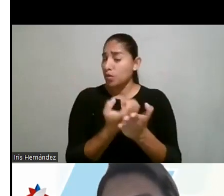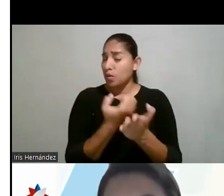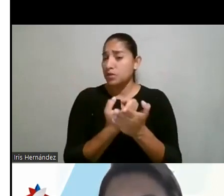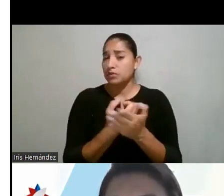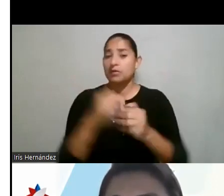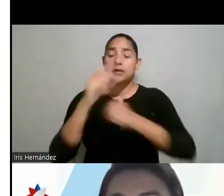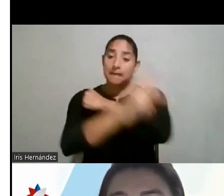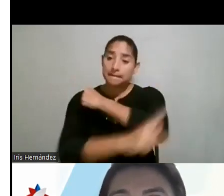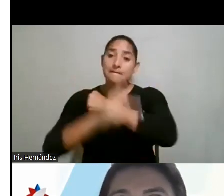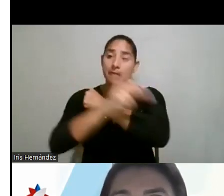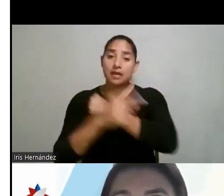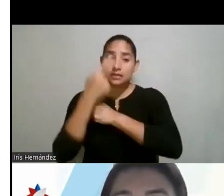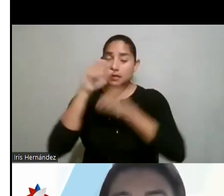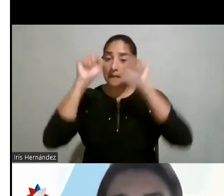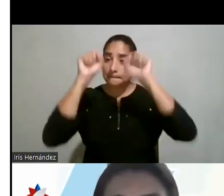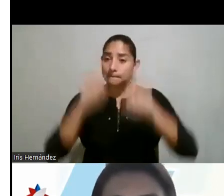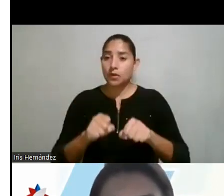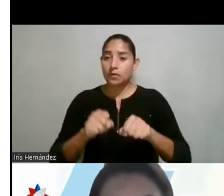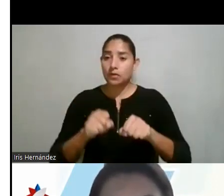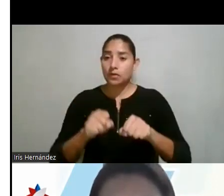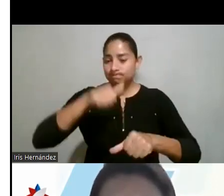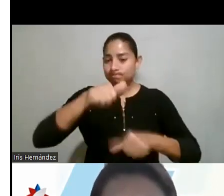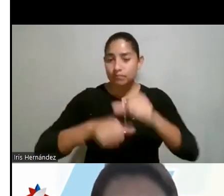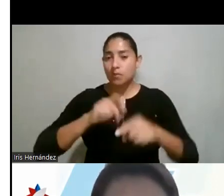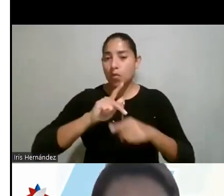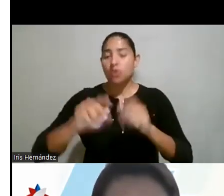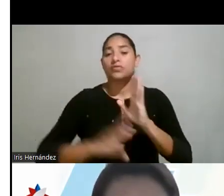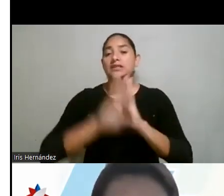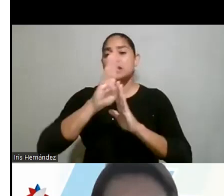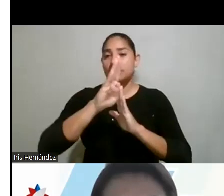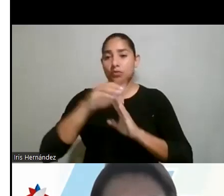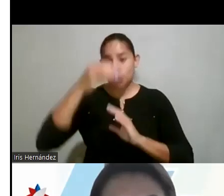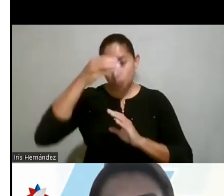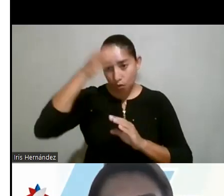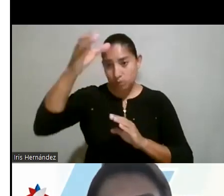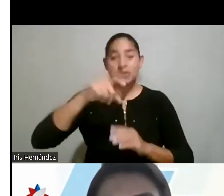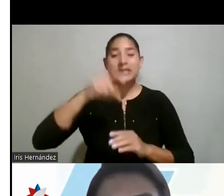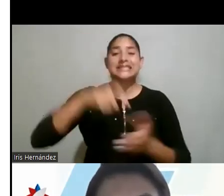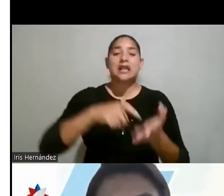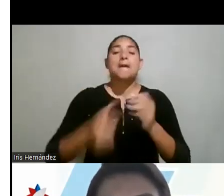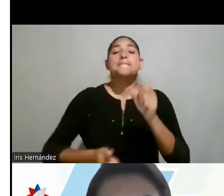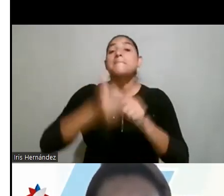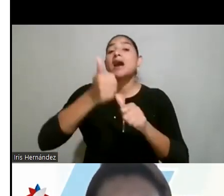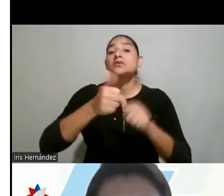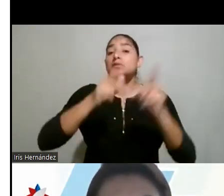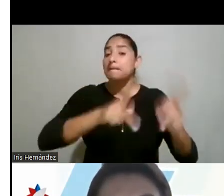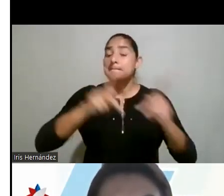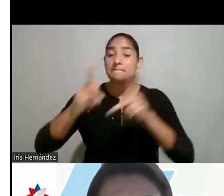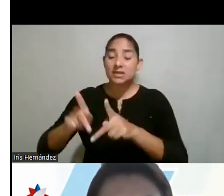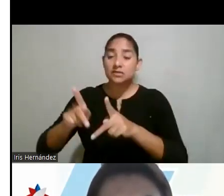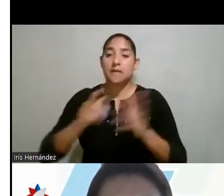país para poder salir adelante con un modelo de desarrollo basado en el conocimiento requiere la mayor cantidad de personas